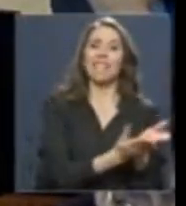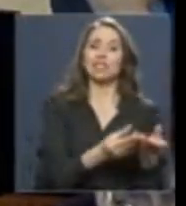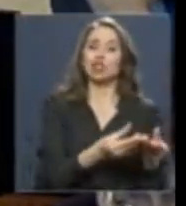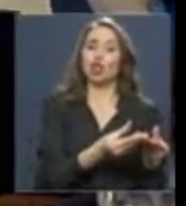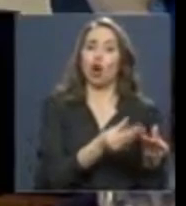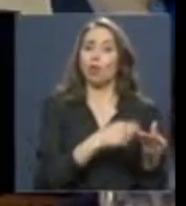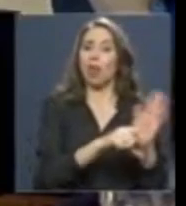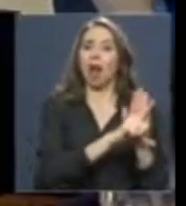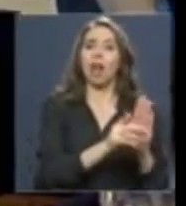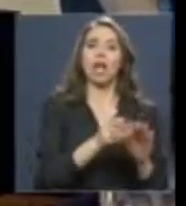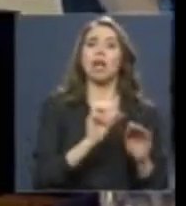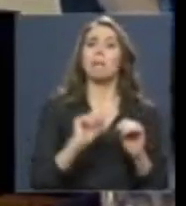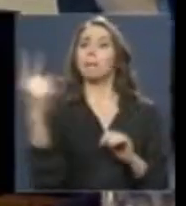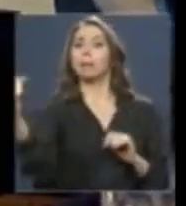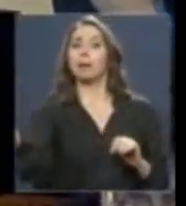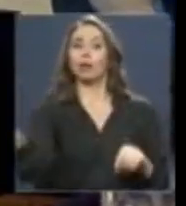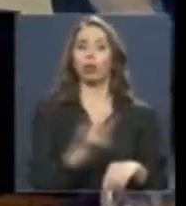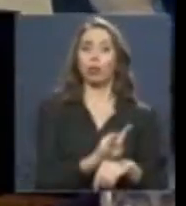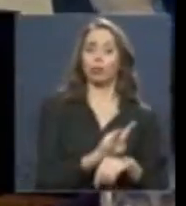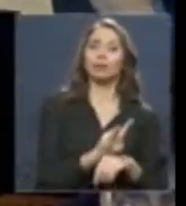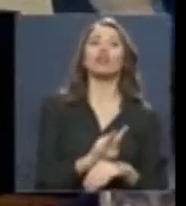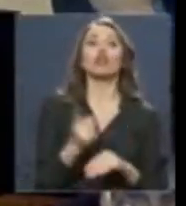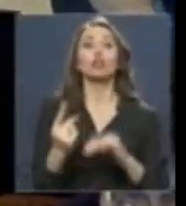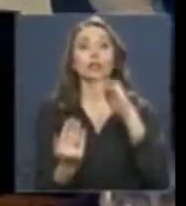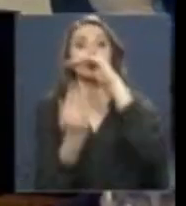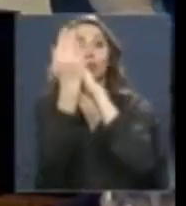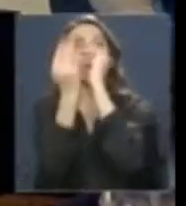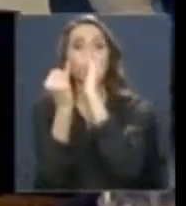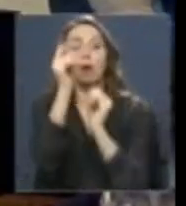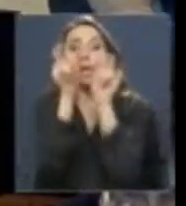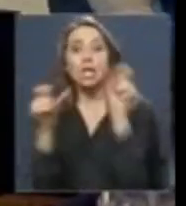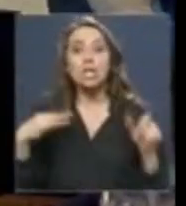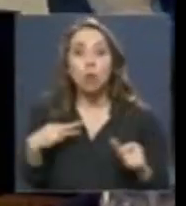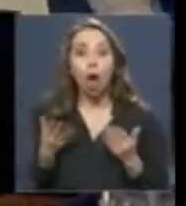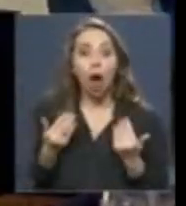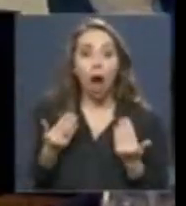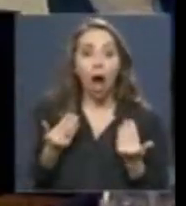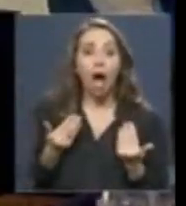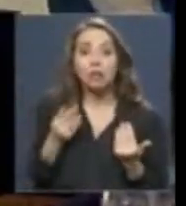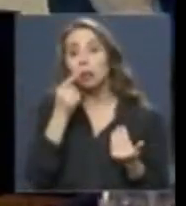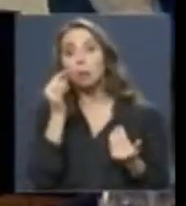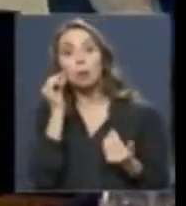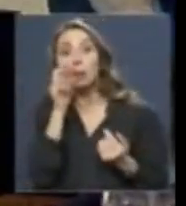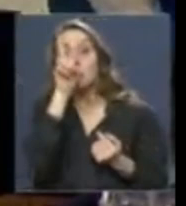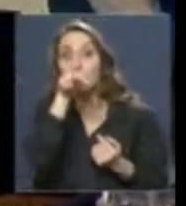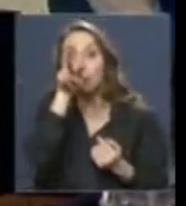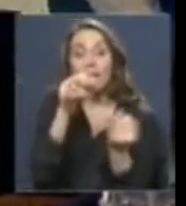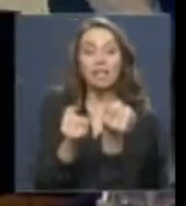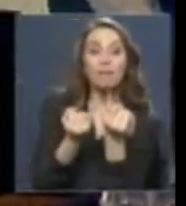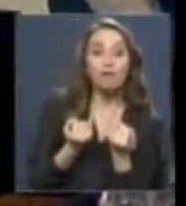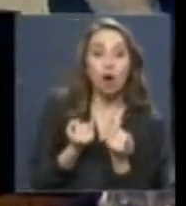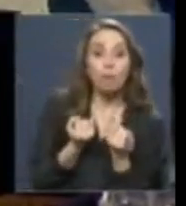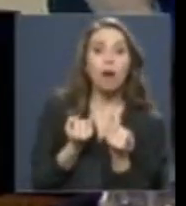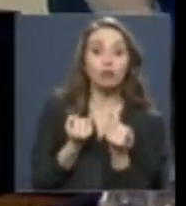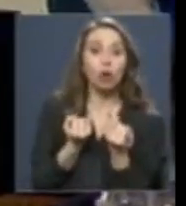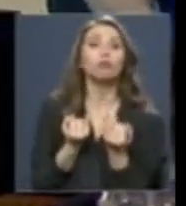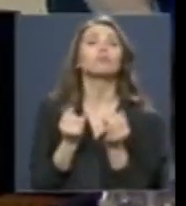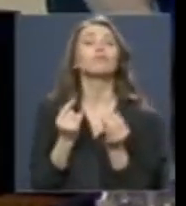también va a permitir que los ciudadanos y las ciudadanas que requieren o que deben acceder a esta información puedan hacerlo con